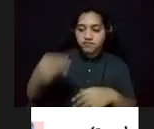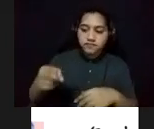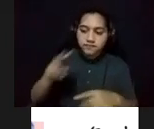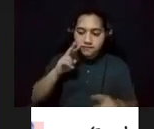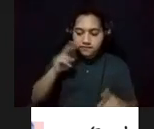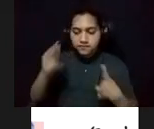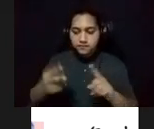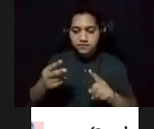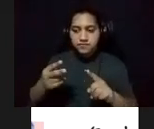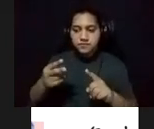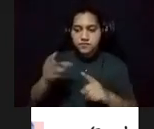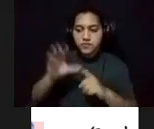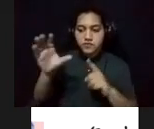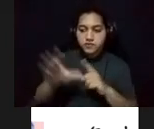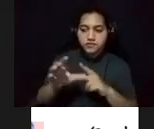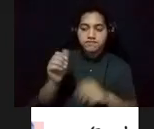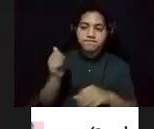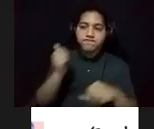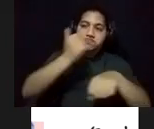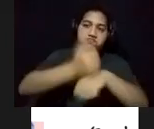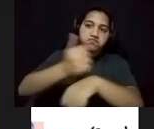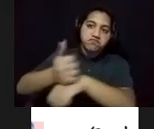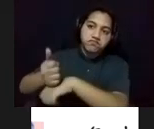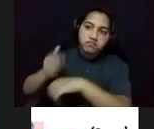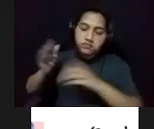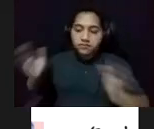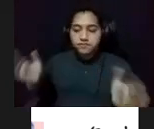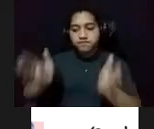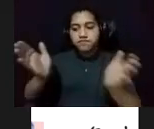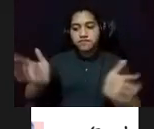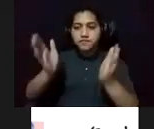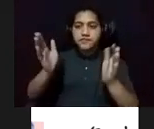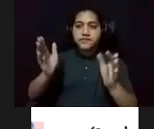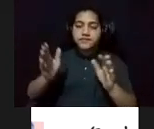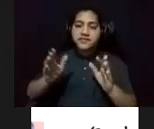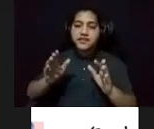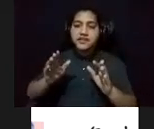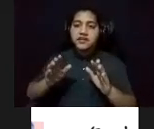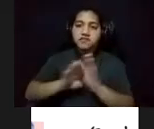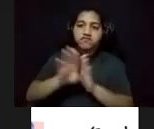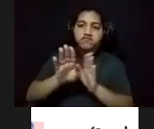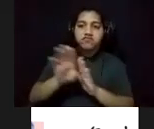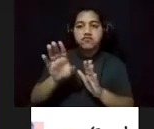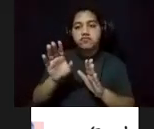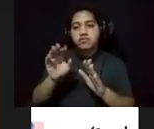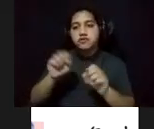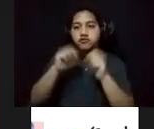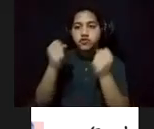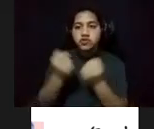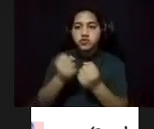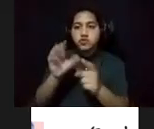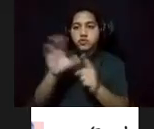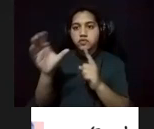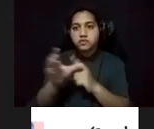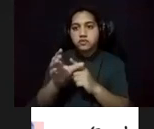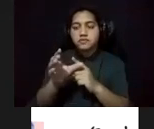cultural y se fundan instituciones para fomentar el desarrollo sociocultural que le dan mayor proyección al